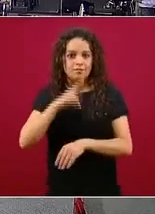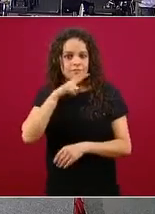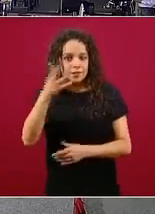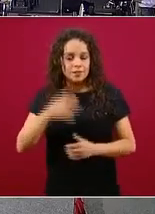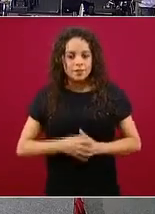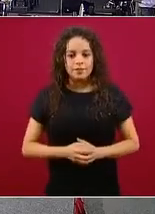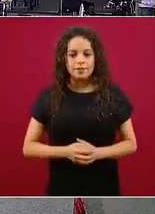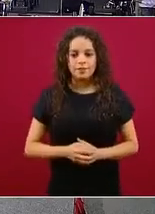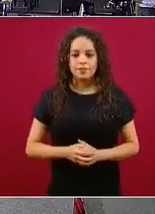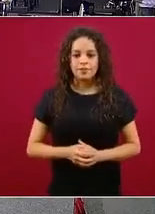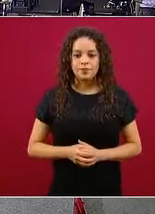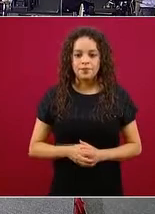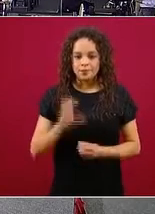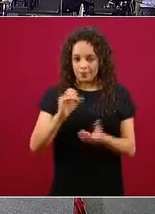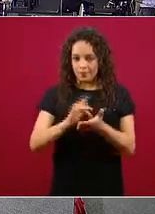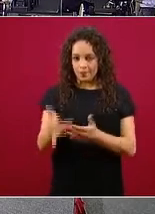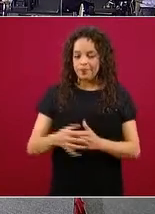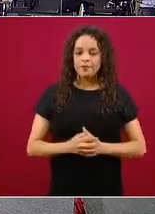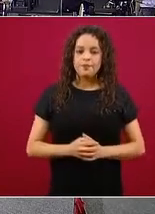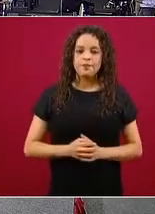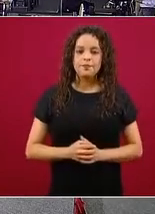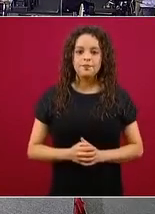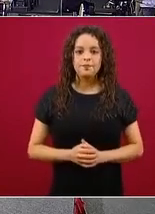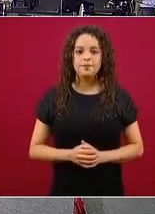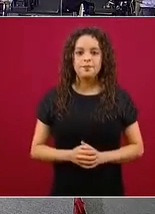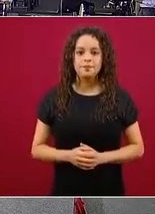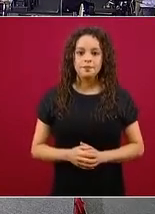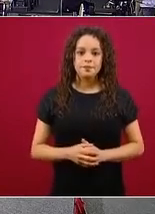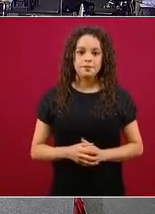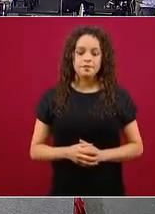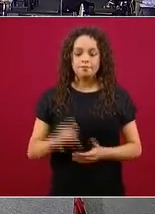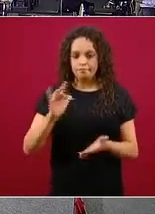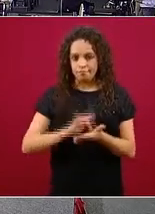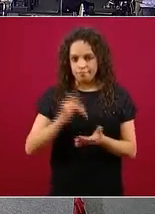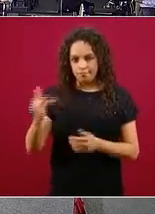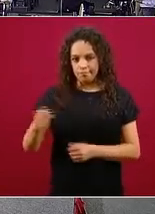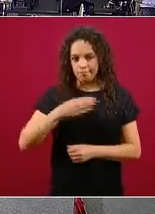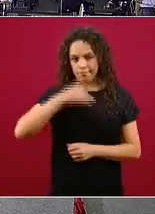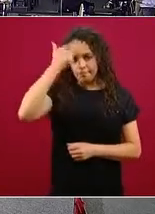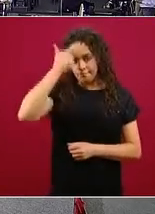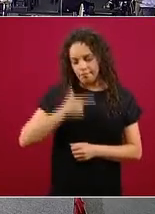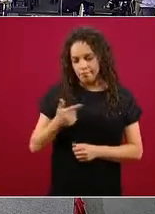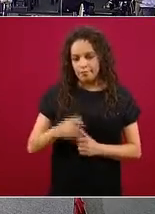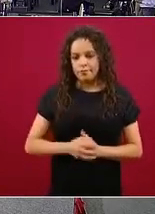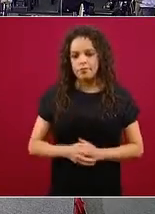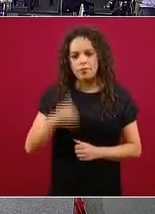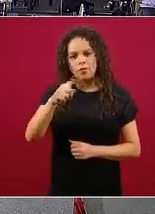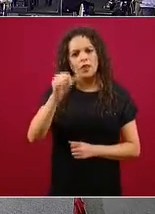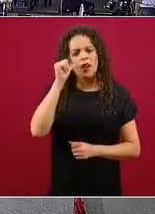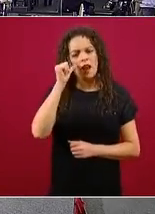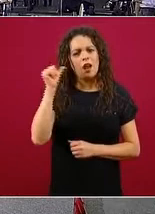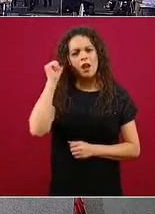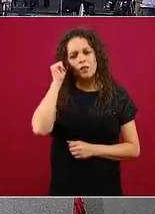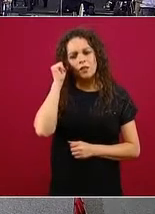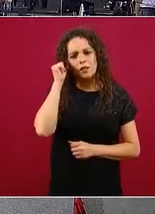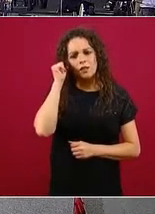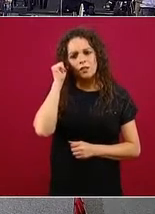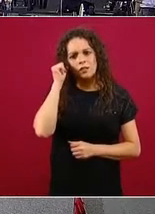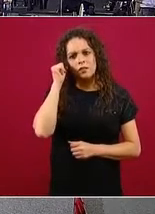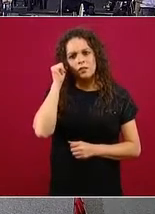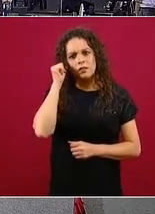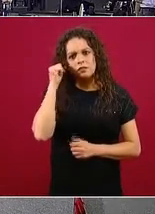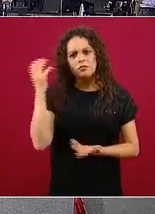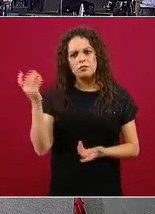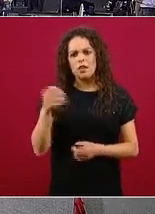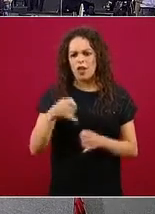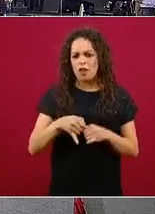Sandra Aguilera, me pareció que también. Gracias, buenas noches. Doctor, desde ayer causó mucha inquietud en la